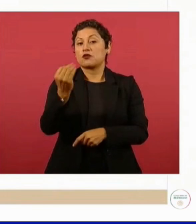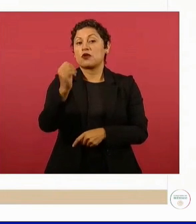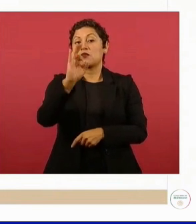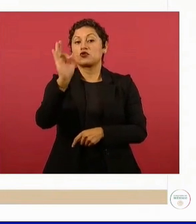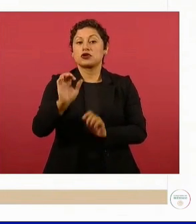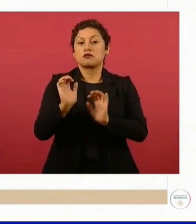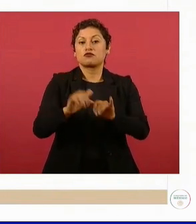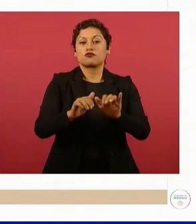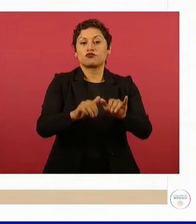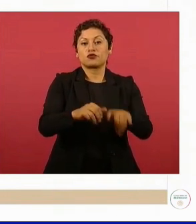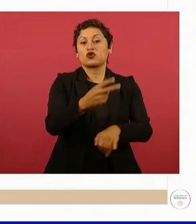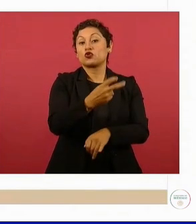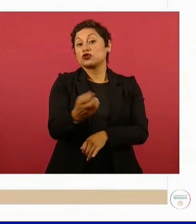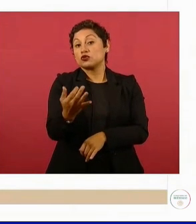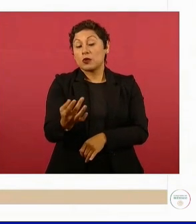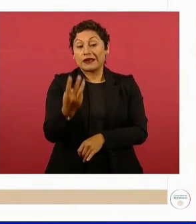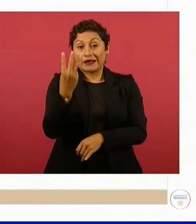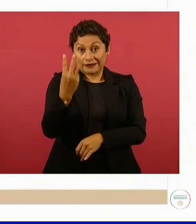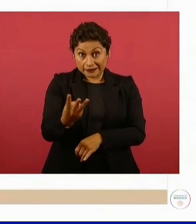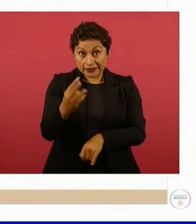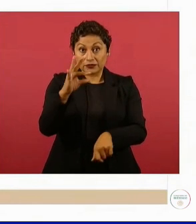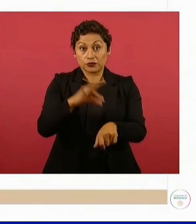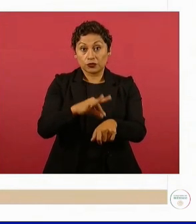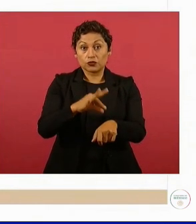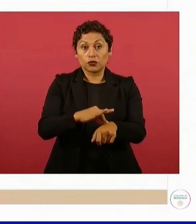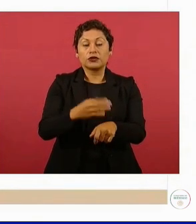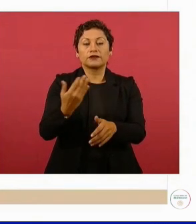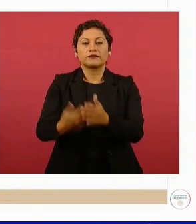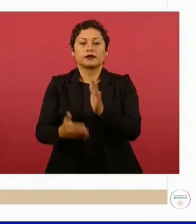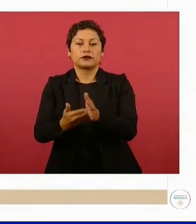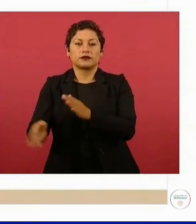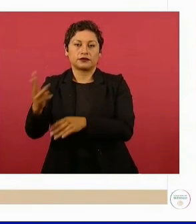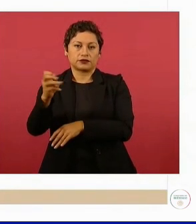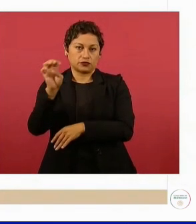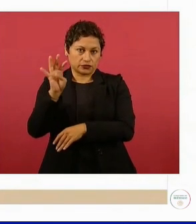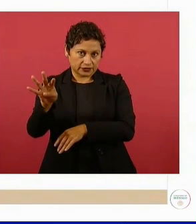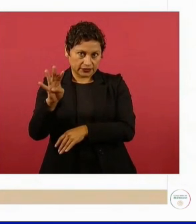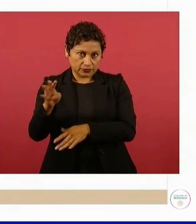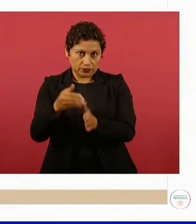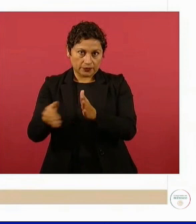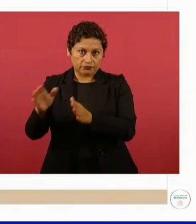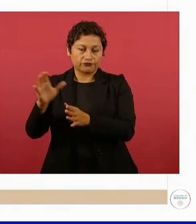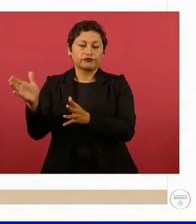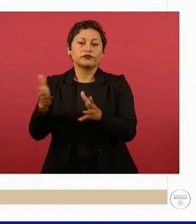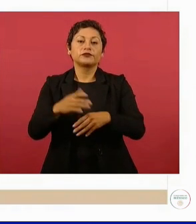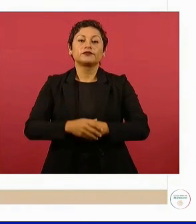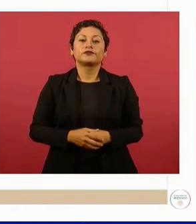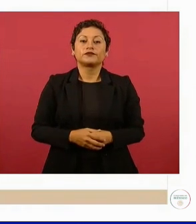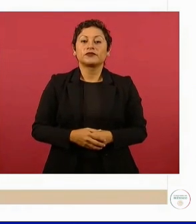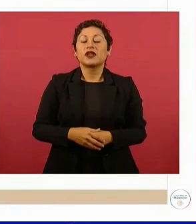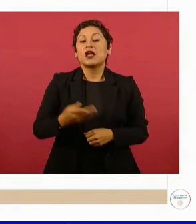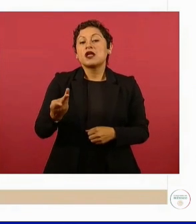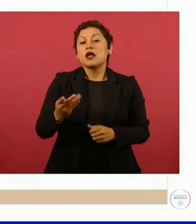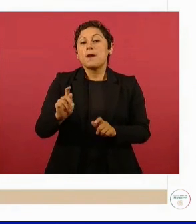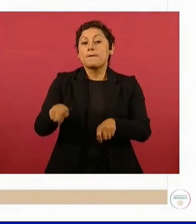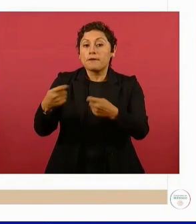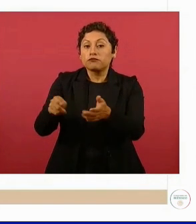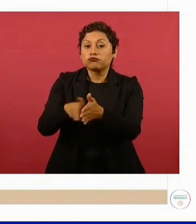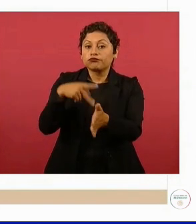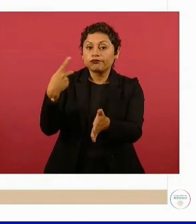es decir, tenemos 253 de los 319 médicos especialistas que necesitamos. Y en el proceso de basificación